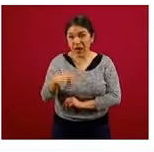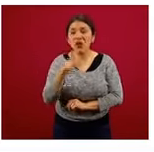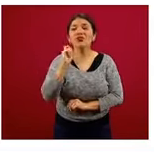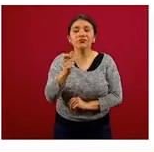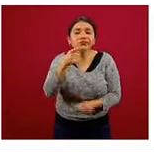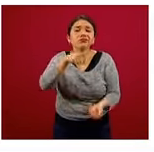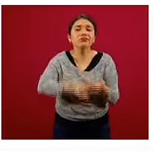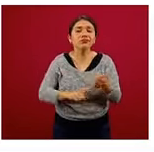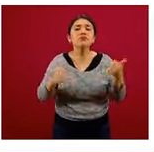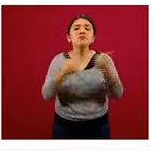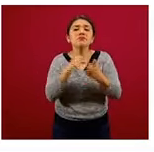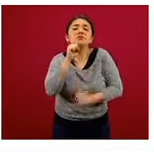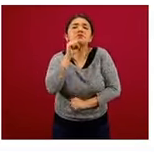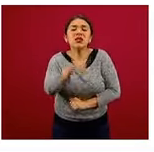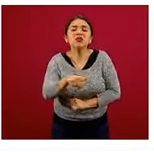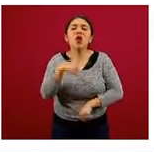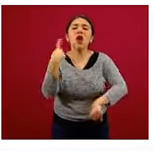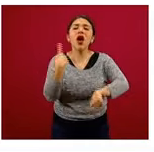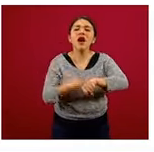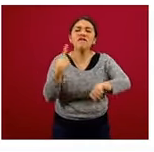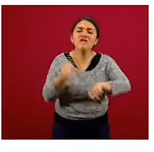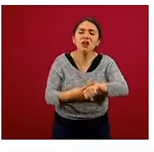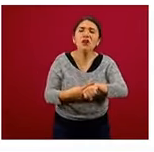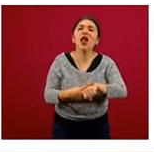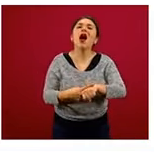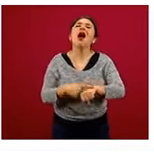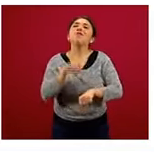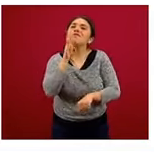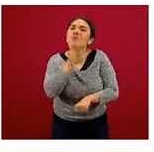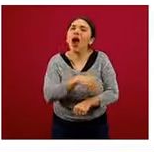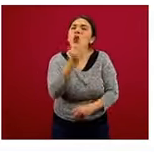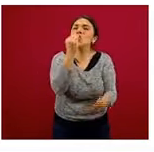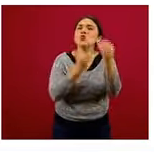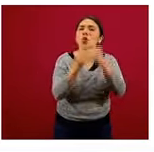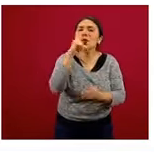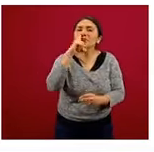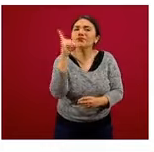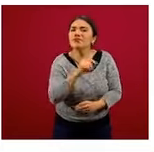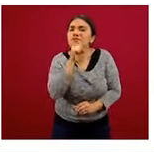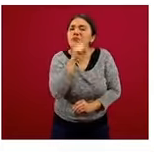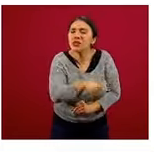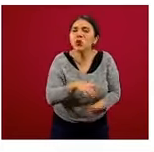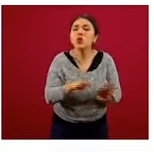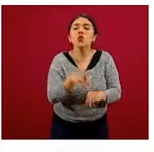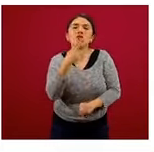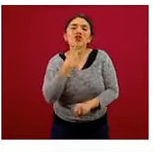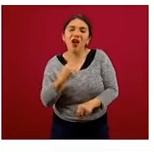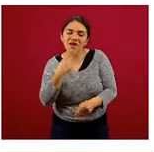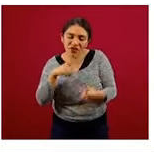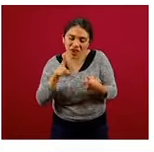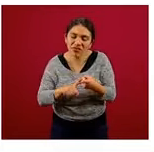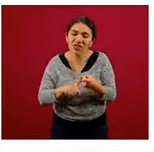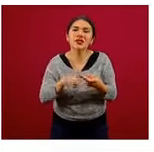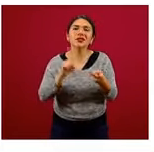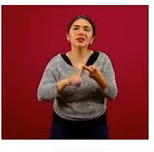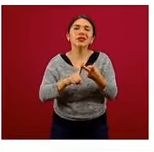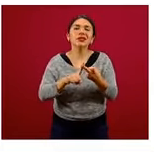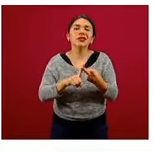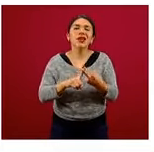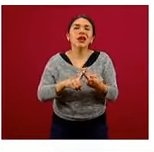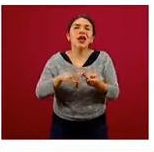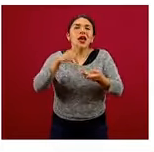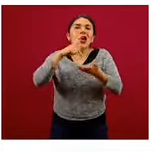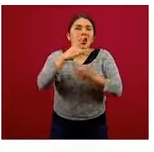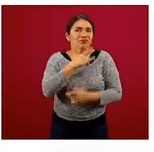están causadas por condiciones que tienen que ver con una mala alimentación como la diabetes, la enfermedad